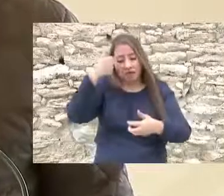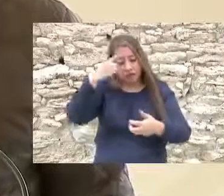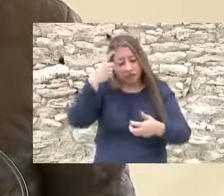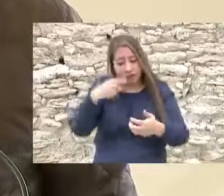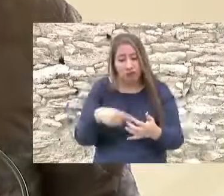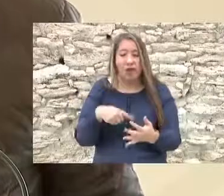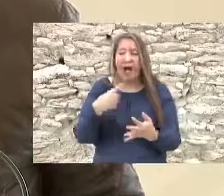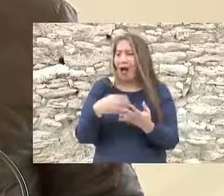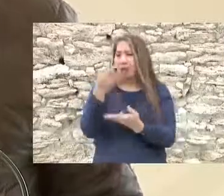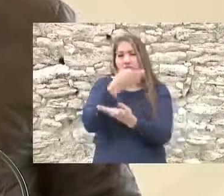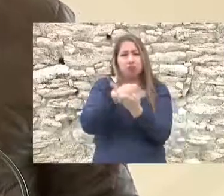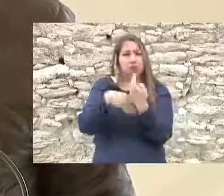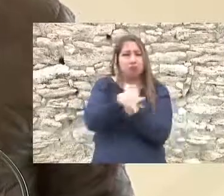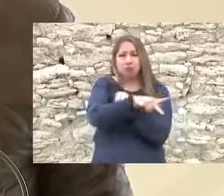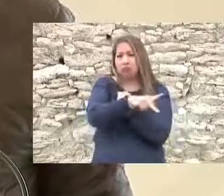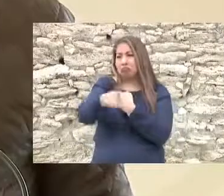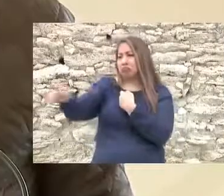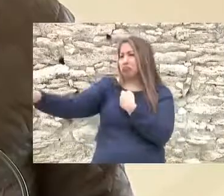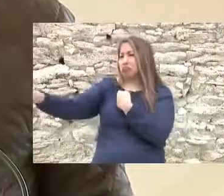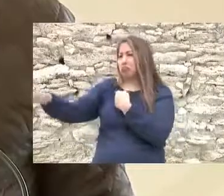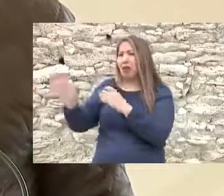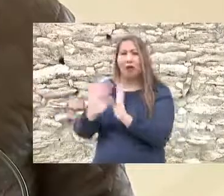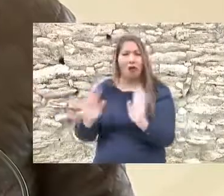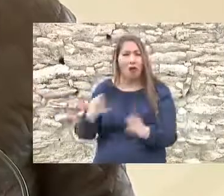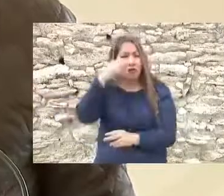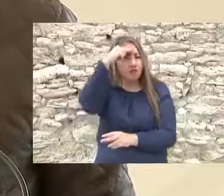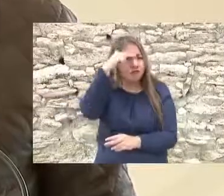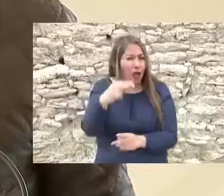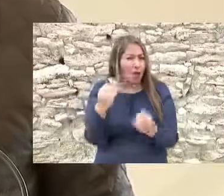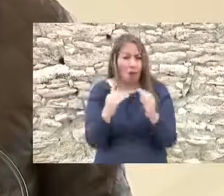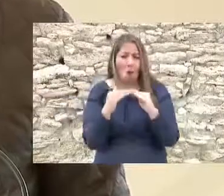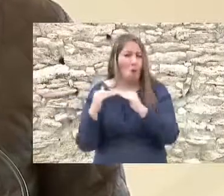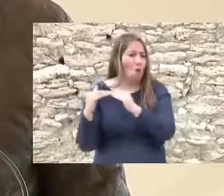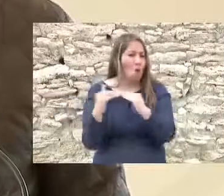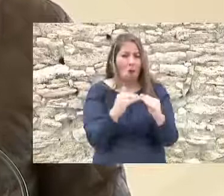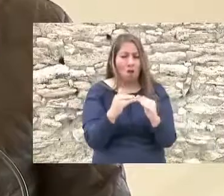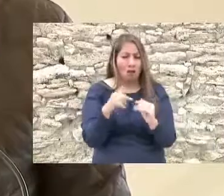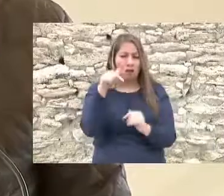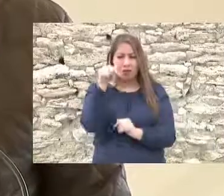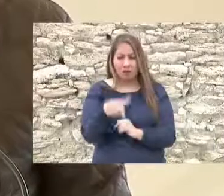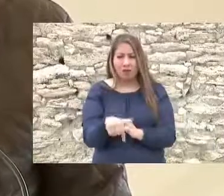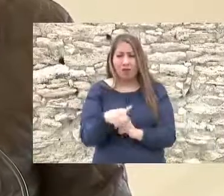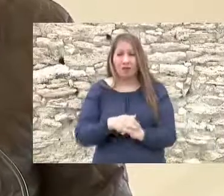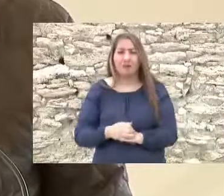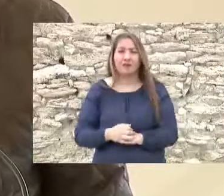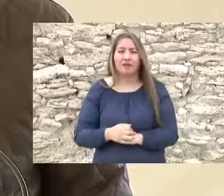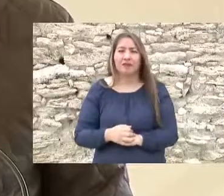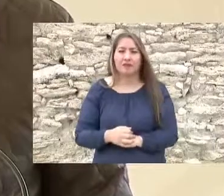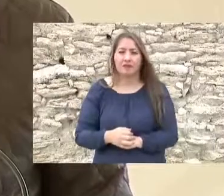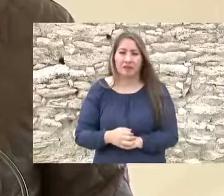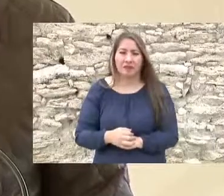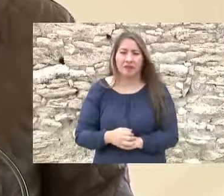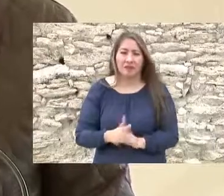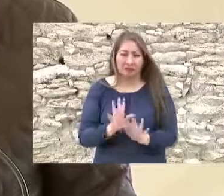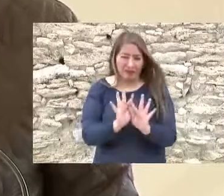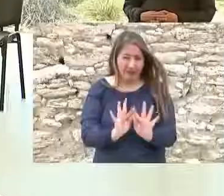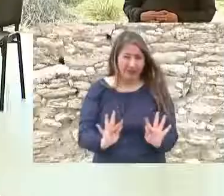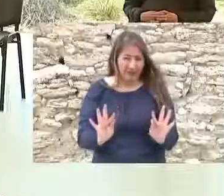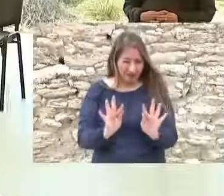a todos los mexicanos aquí se mencionó algo que es